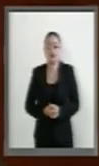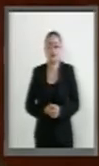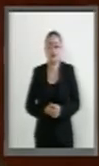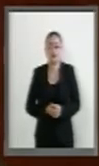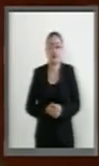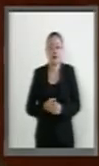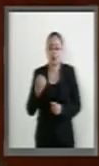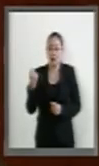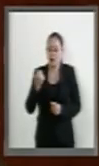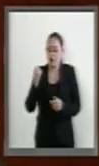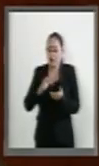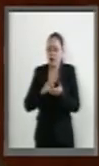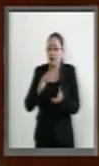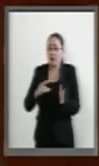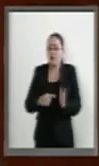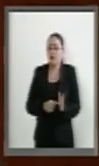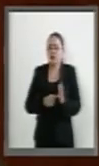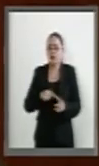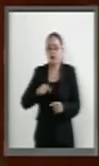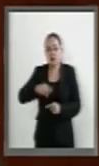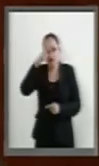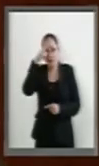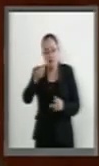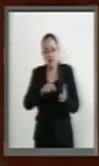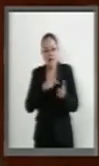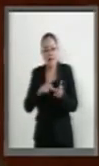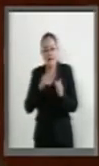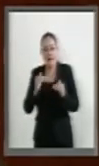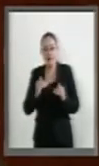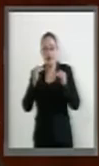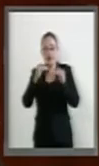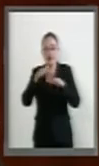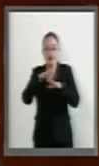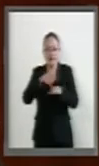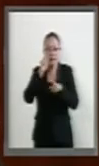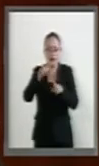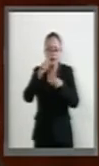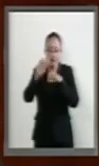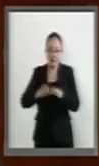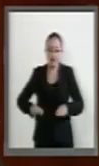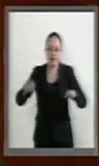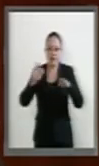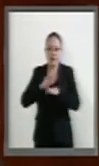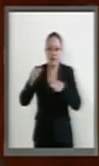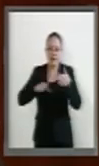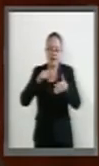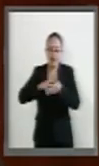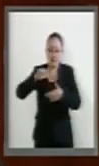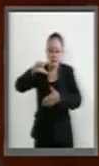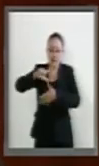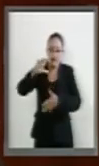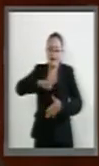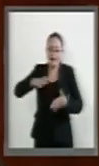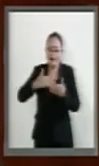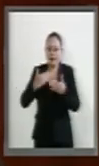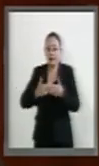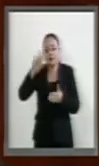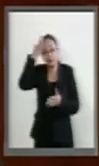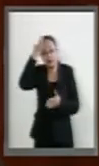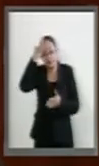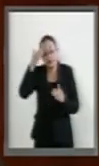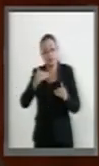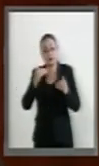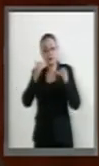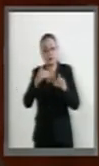México se ha vuelto a posicionar en esta importante región, retomando su liderazgo y prestigio